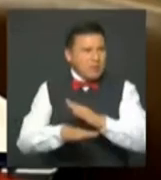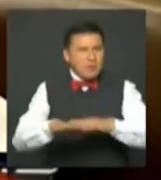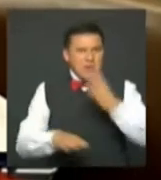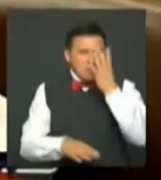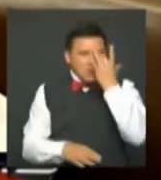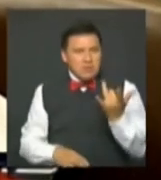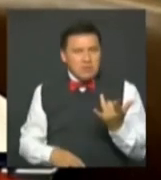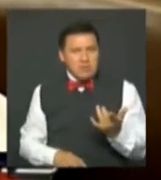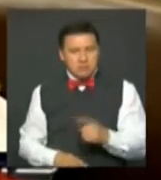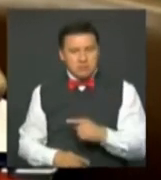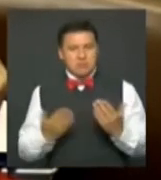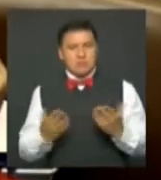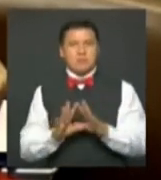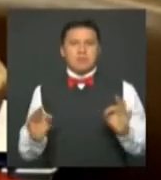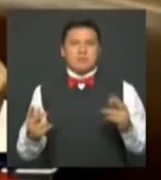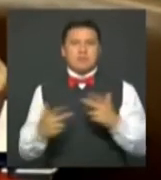permitirá algo.